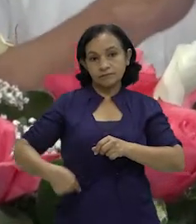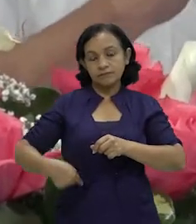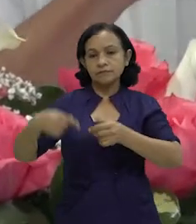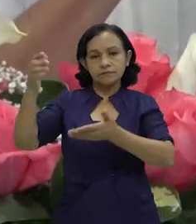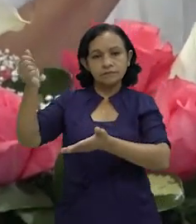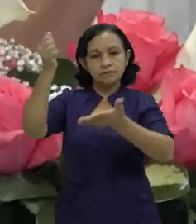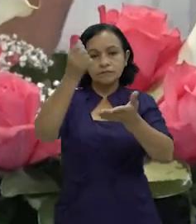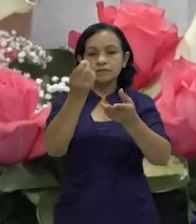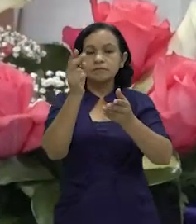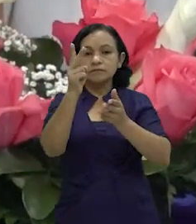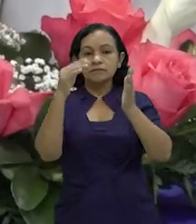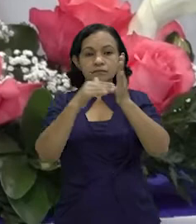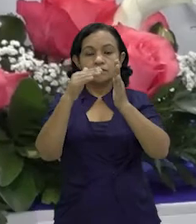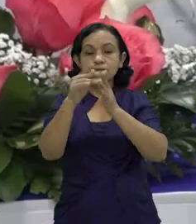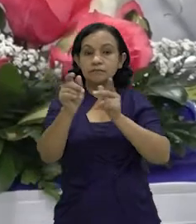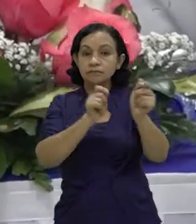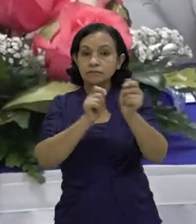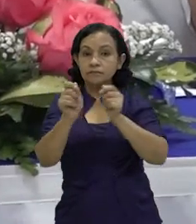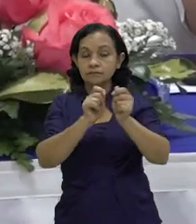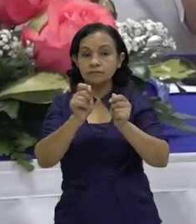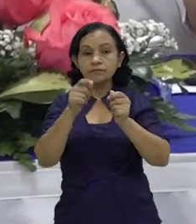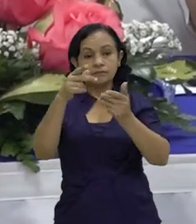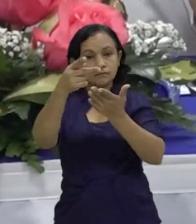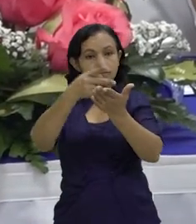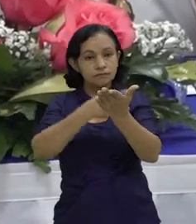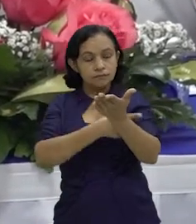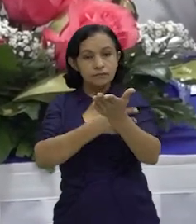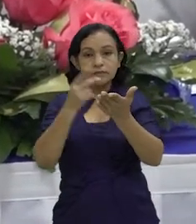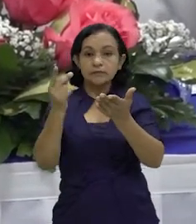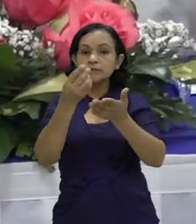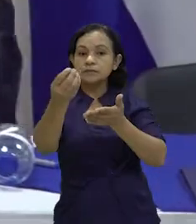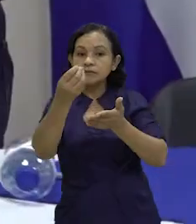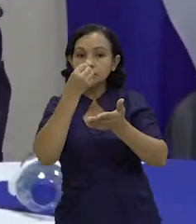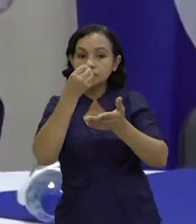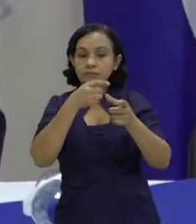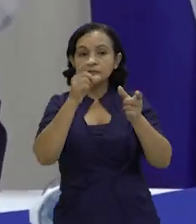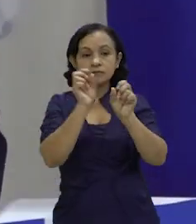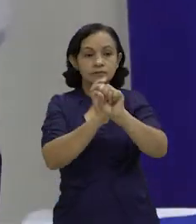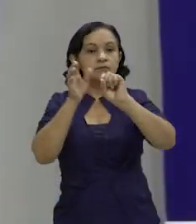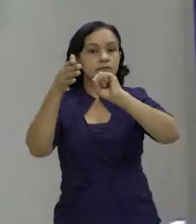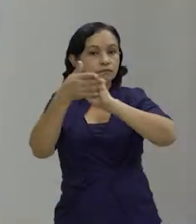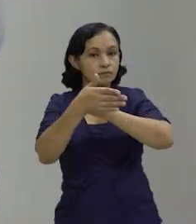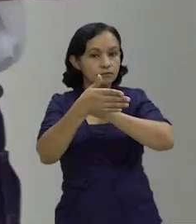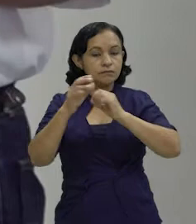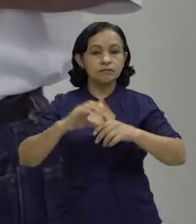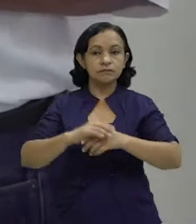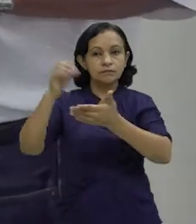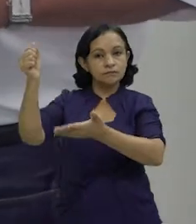-Taiwán un desembolso de más de 2 millones de dólares como parte del Proyecto de Emergencia Alimentaria COVID-19.